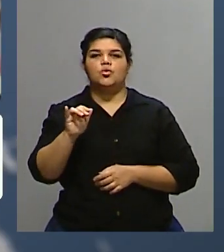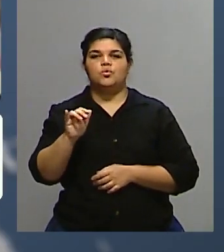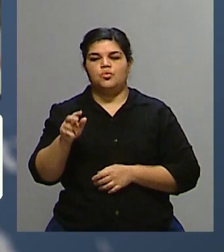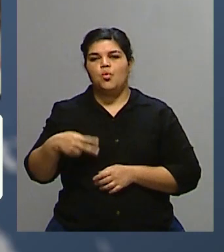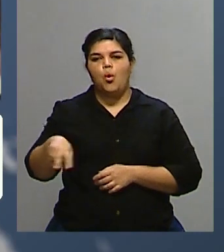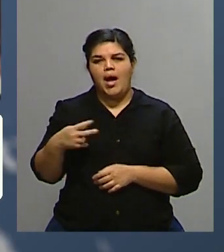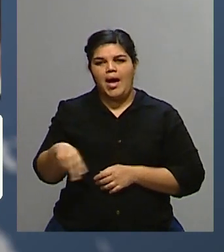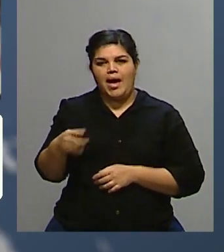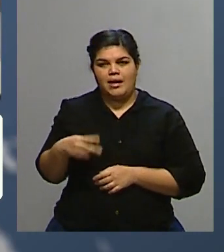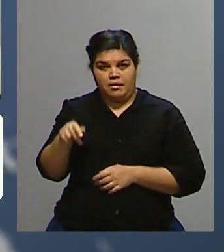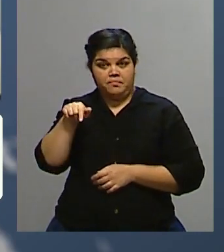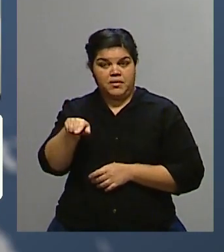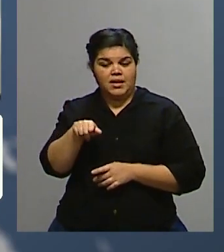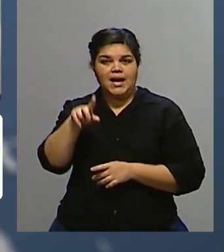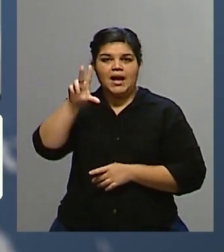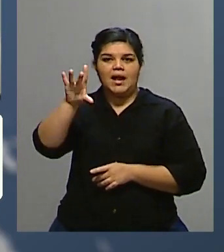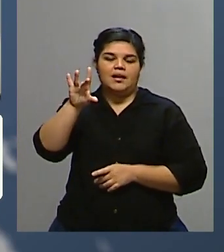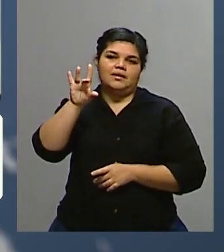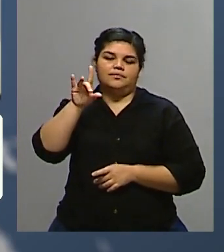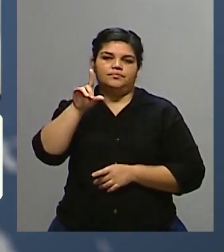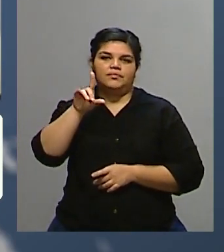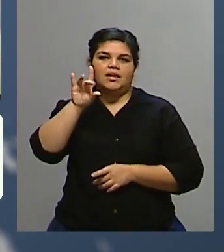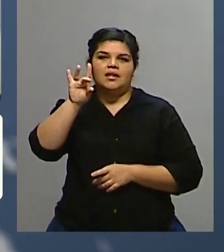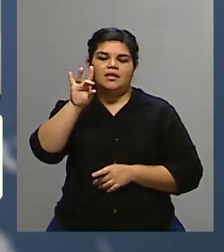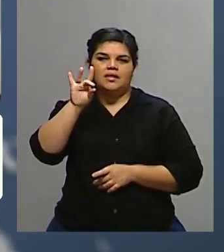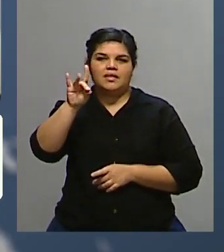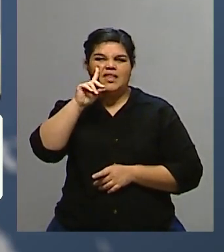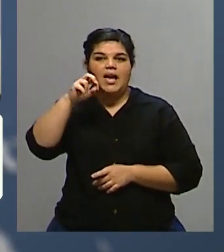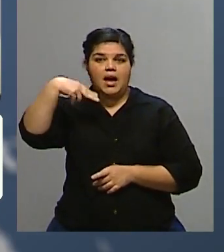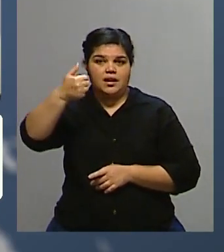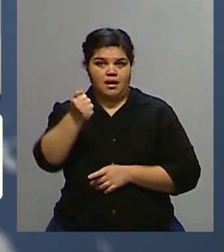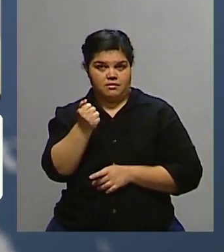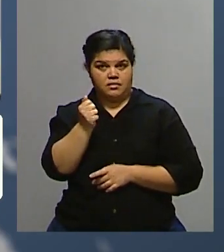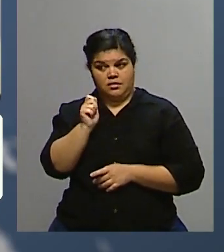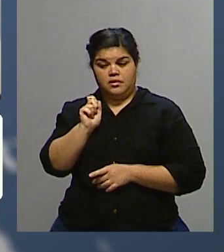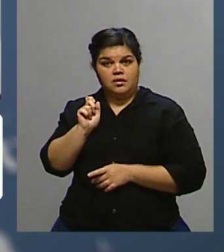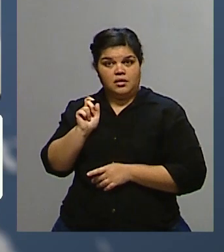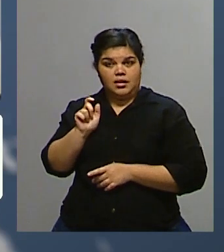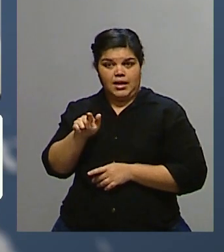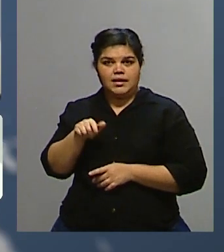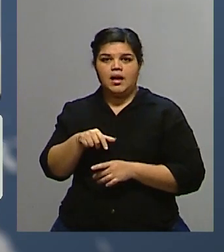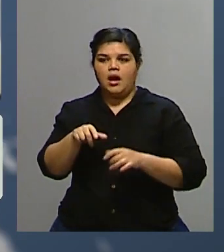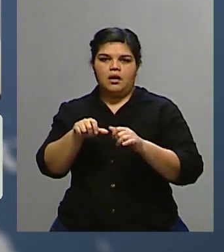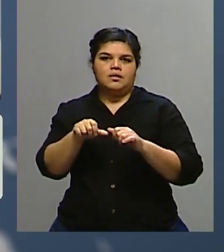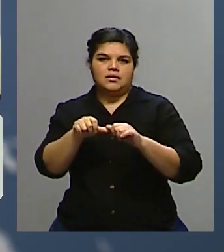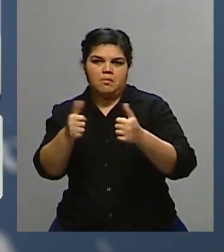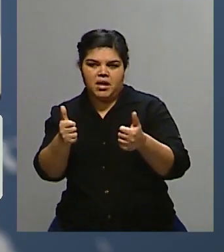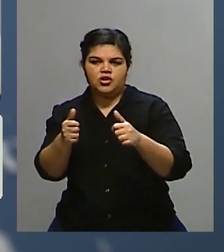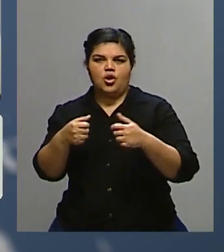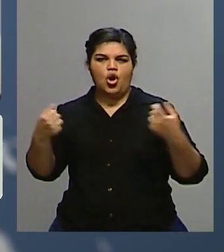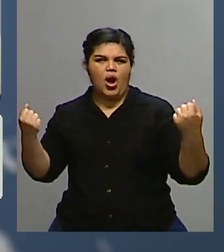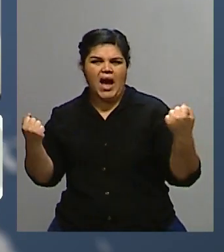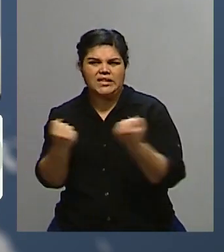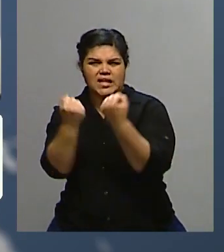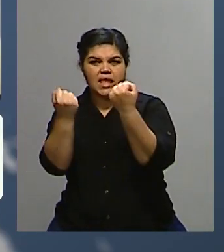escándalo y con infidelidades, la separación de Lady Di y Carlos y el